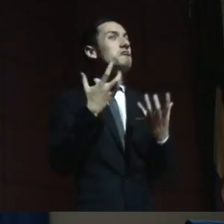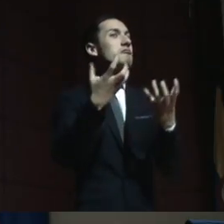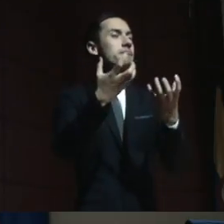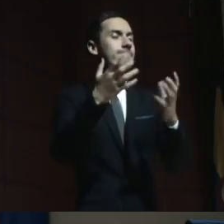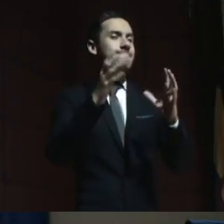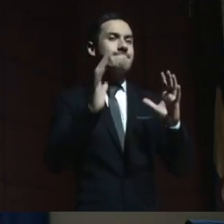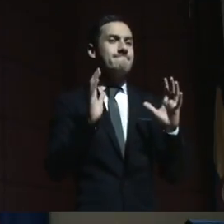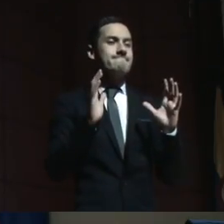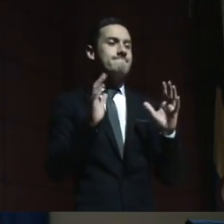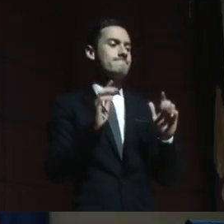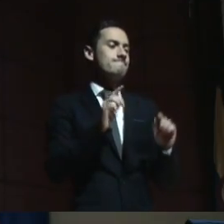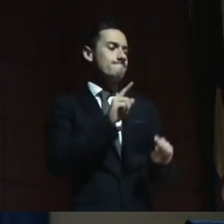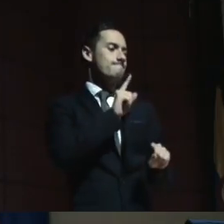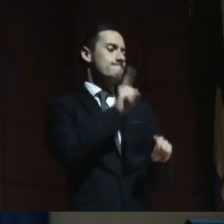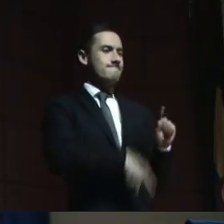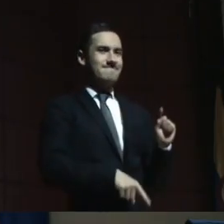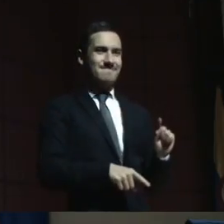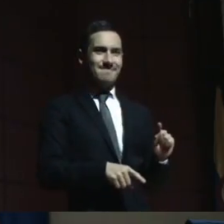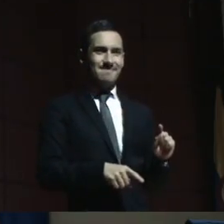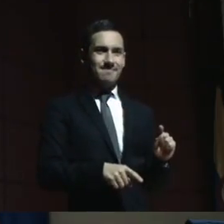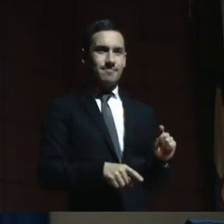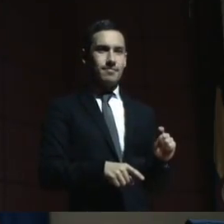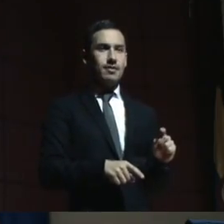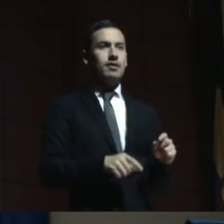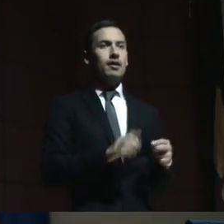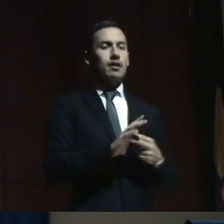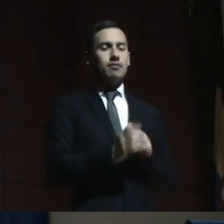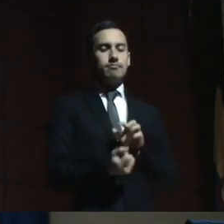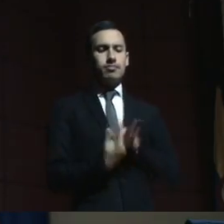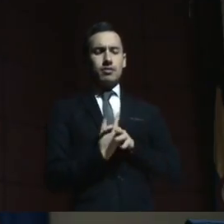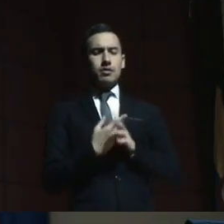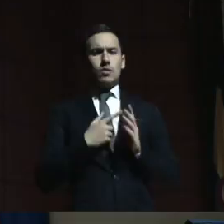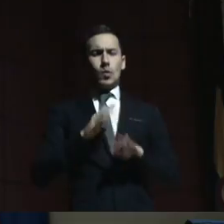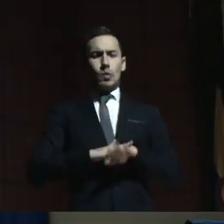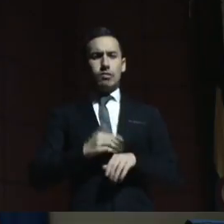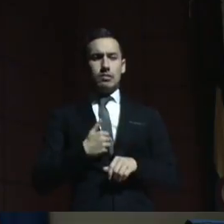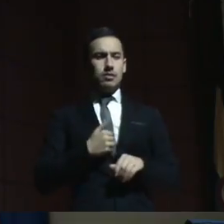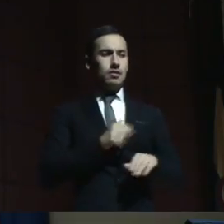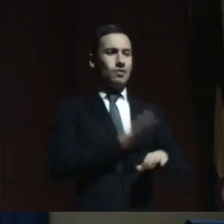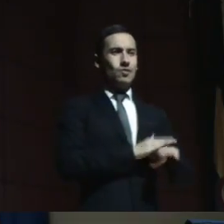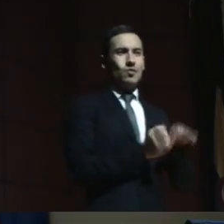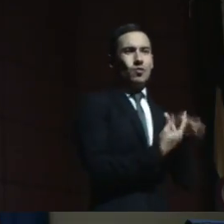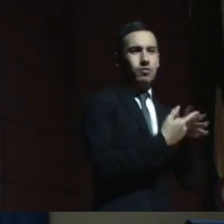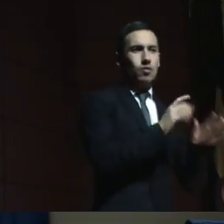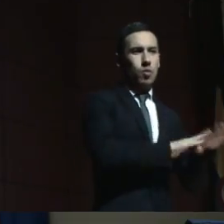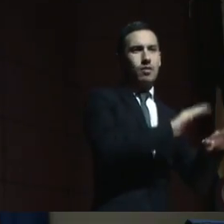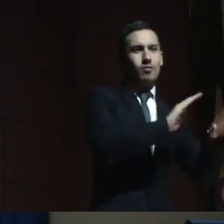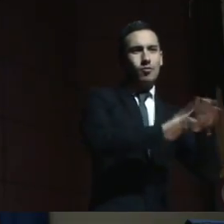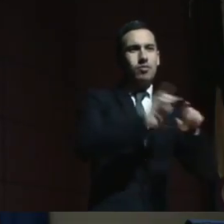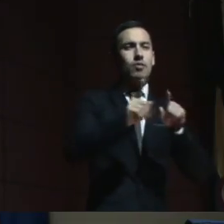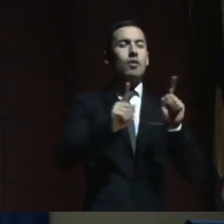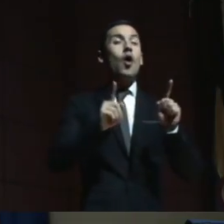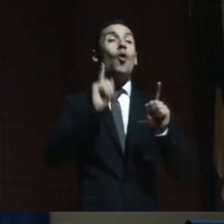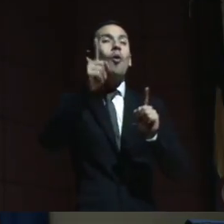Y ahí también se generan muchas culpas en torno a todo esto que les ha pasado, por desinformación.